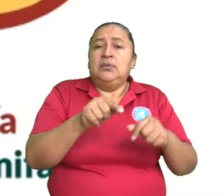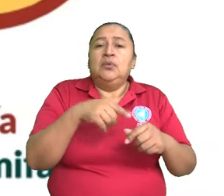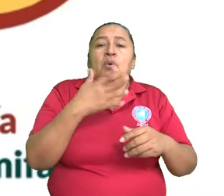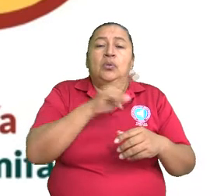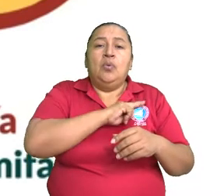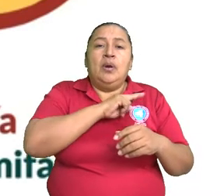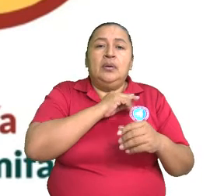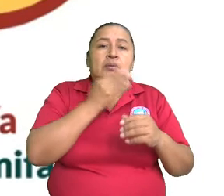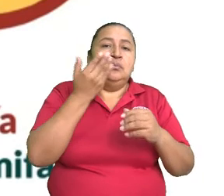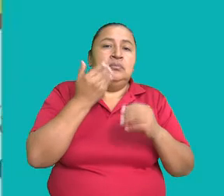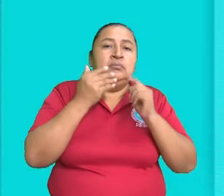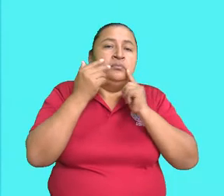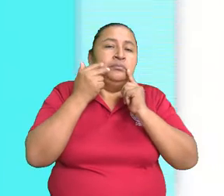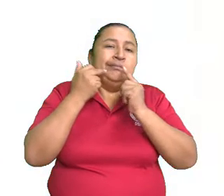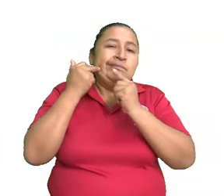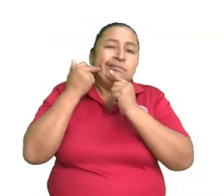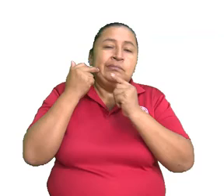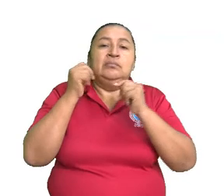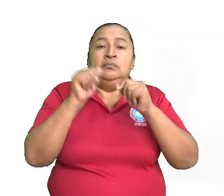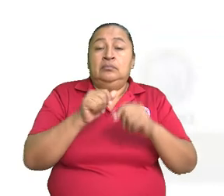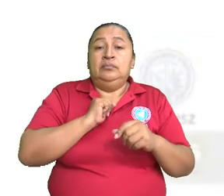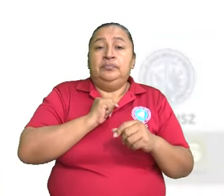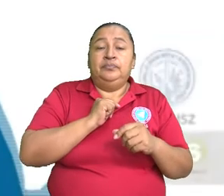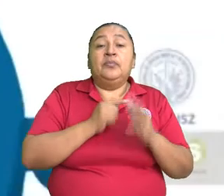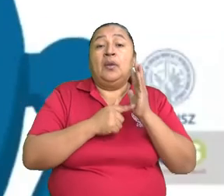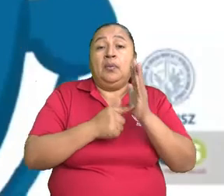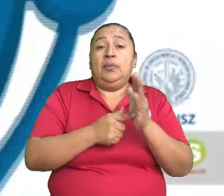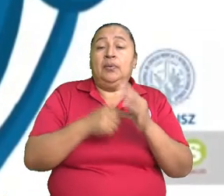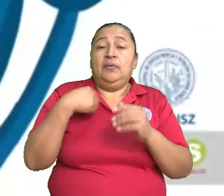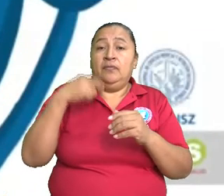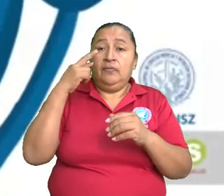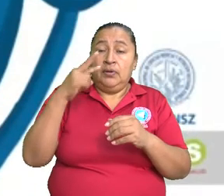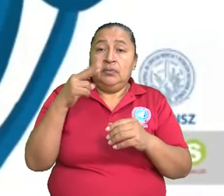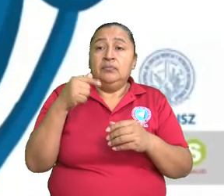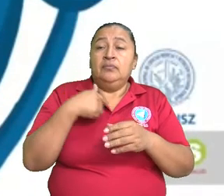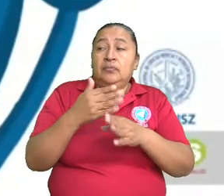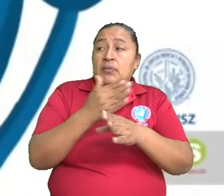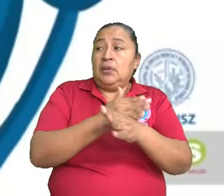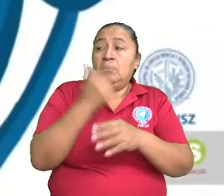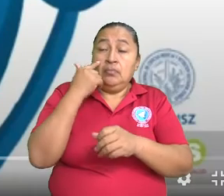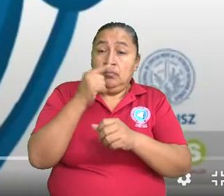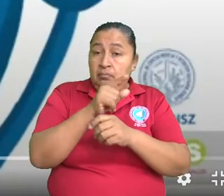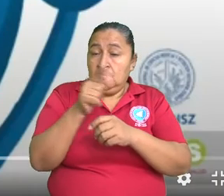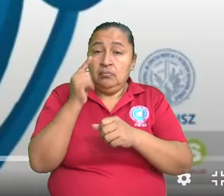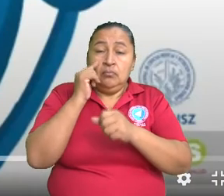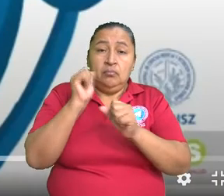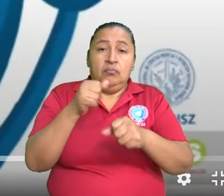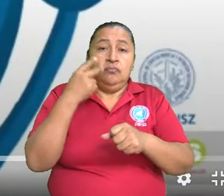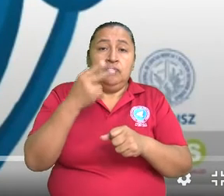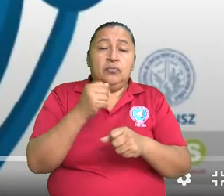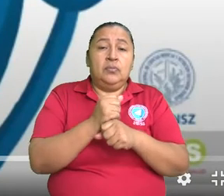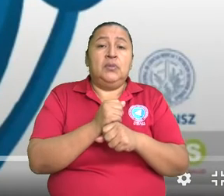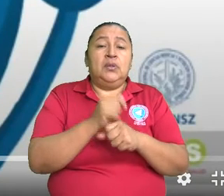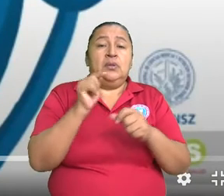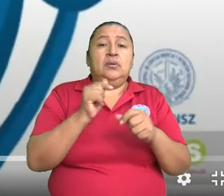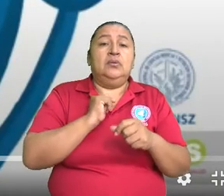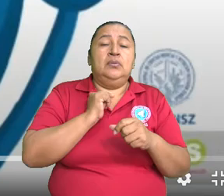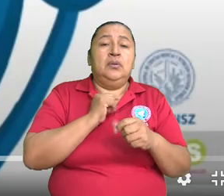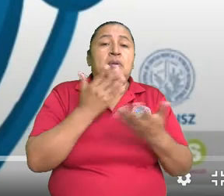desviación o asimetría. En el caso de la, tal vez no repiten la imagen. Bueno, ahí está una,